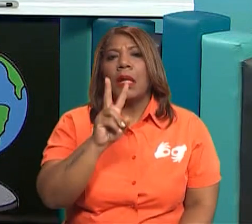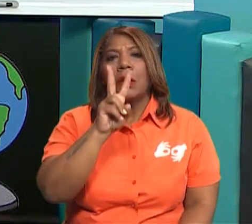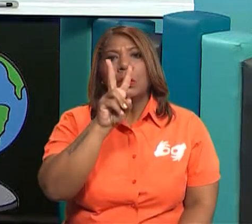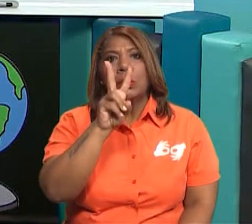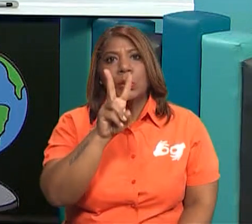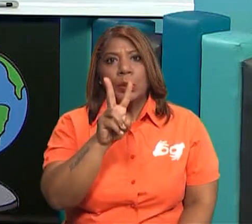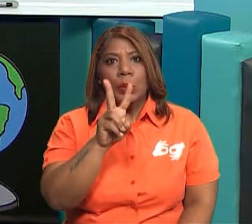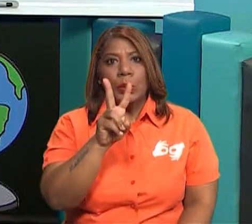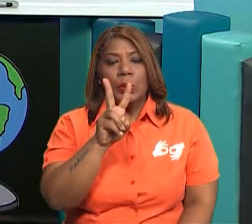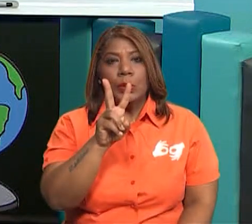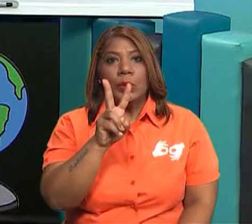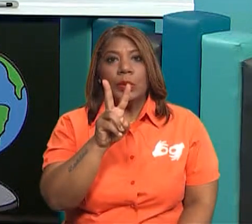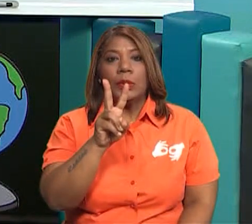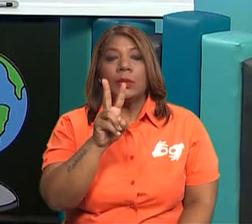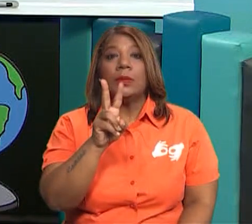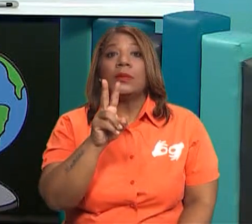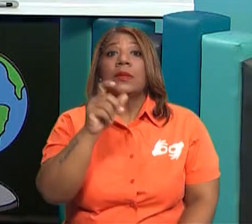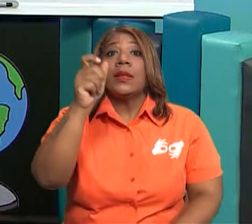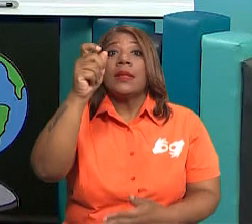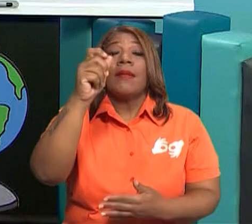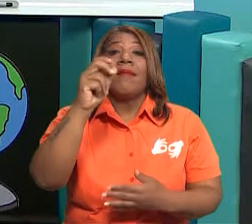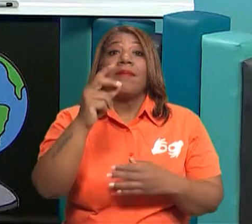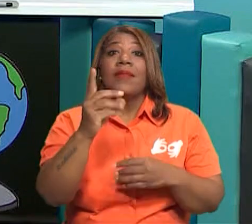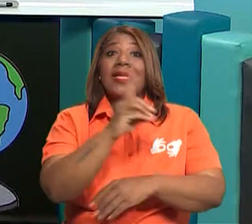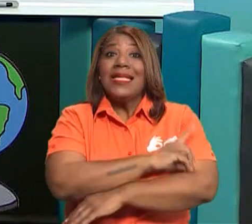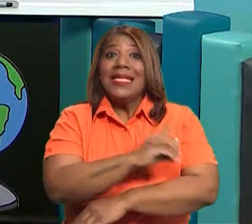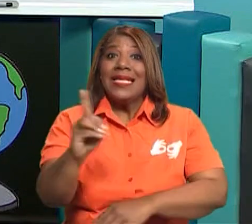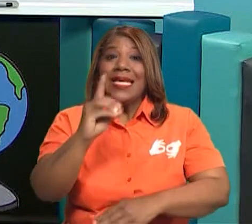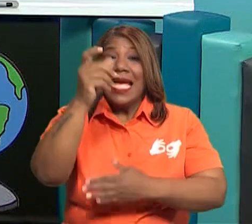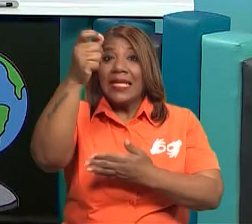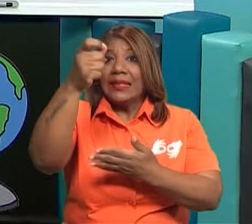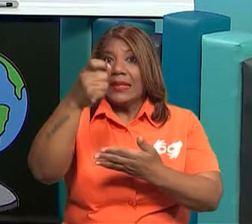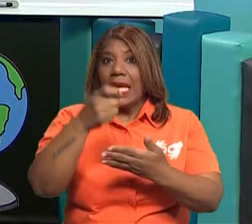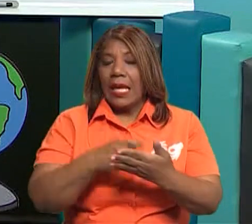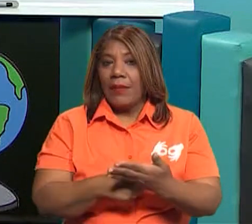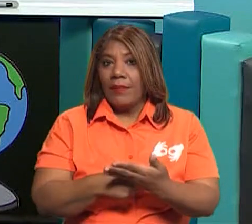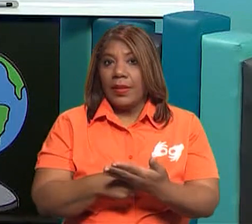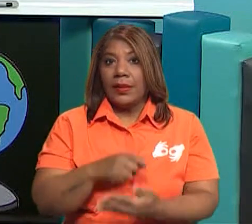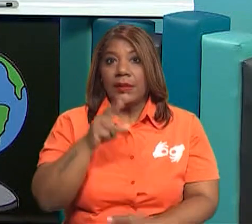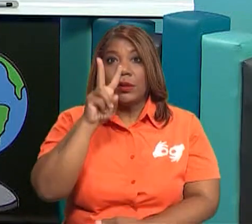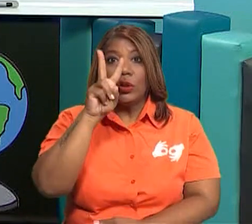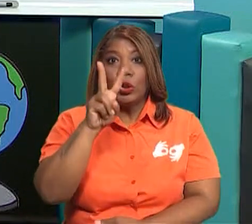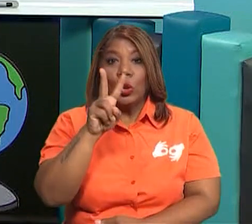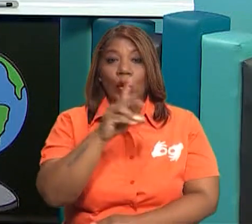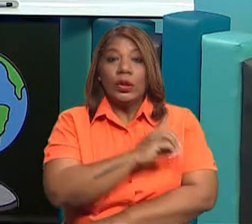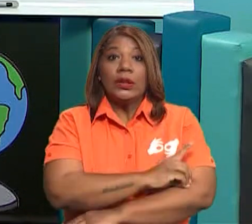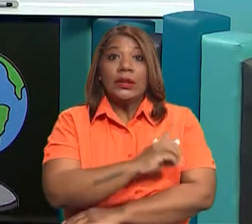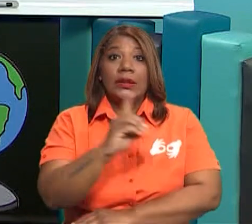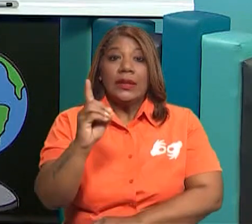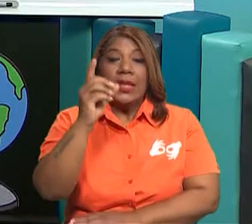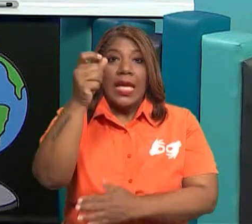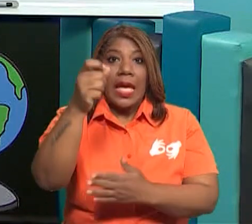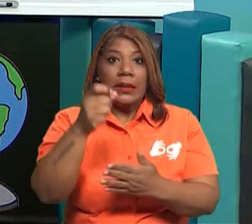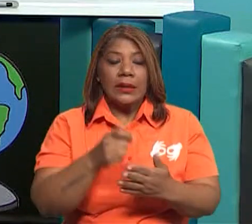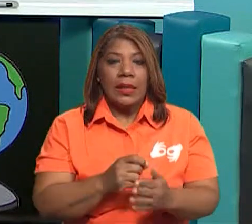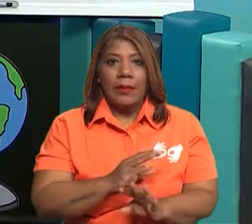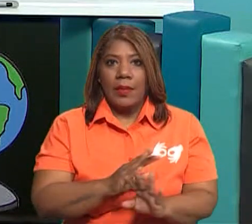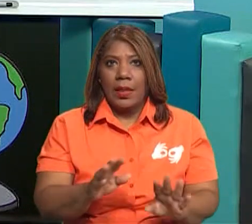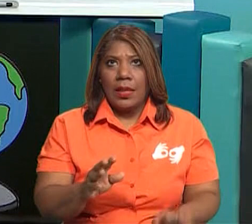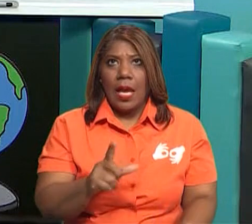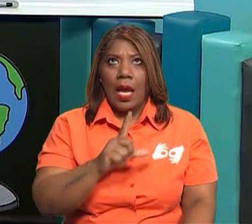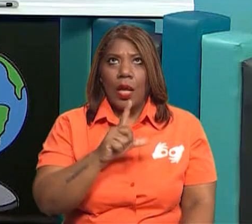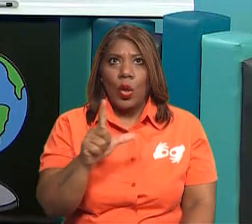al mes. Al mes. Ya. No te es comiendo tantas pizzas. No, hoy, mañana, pasado, mañana. No,